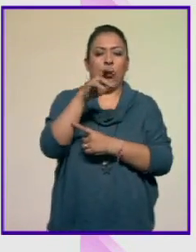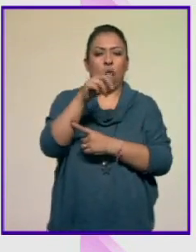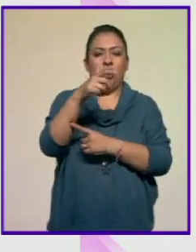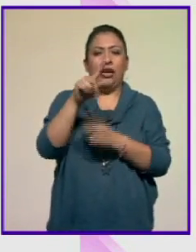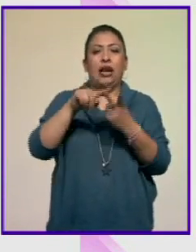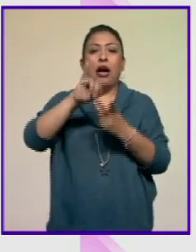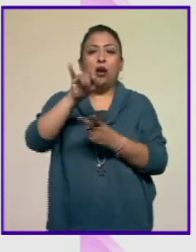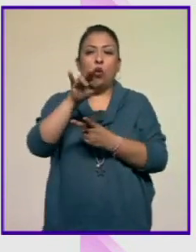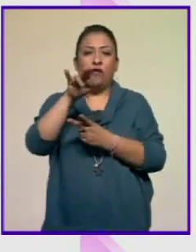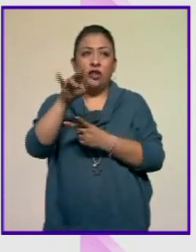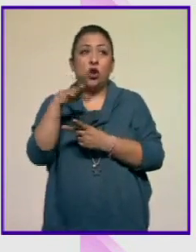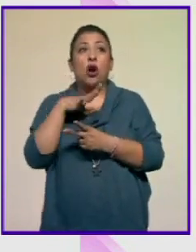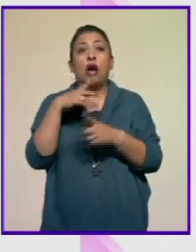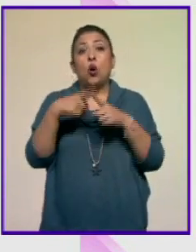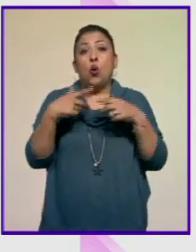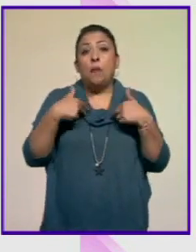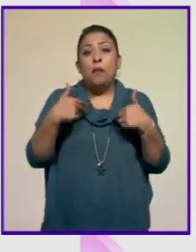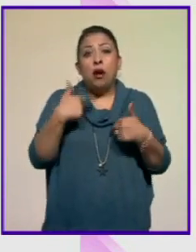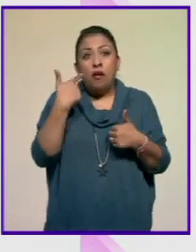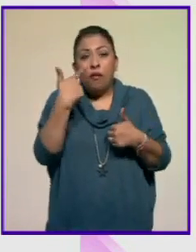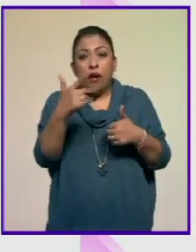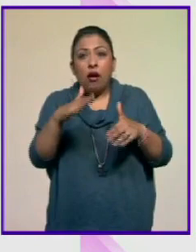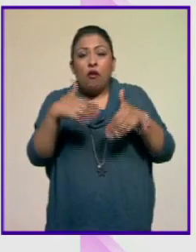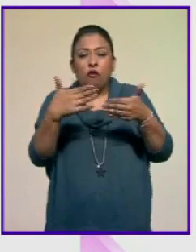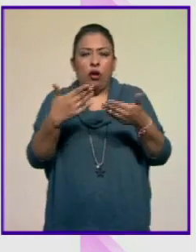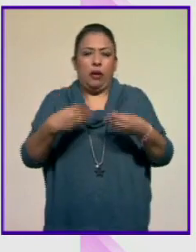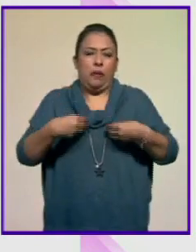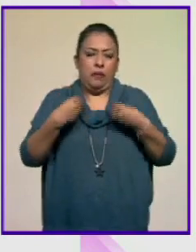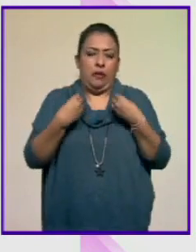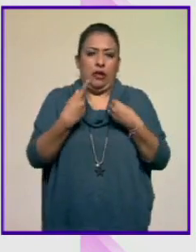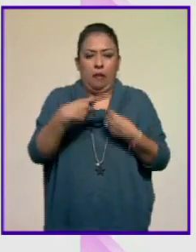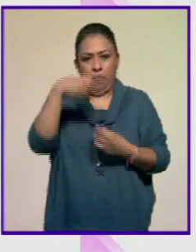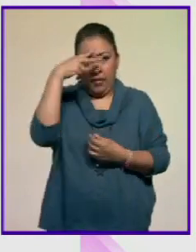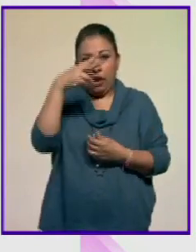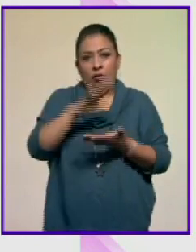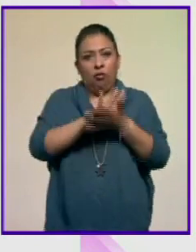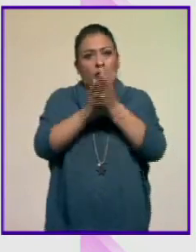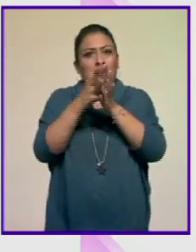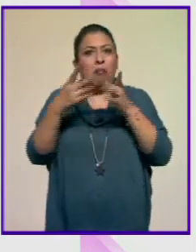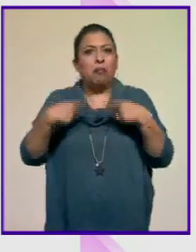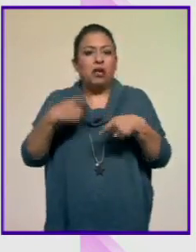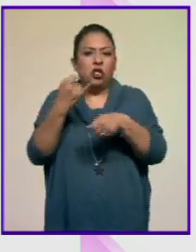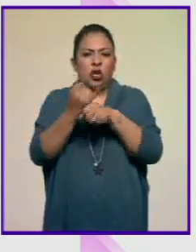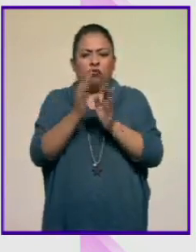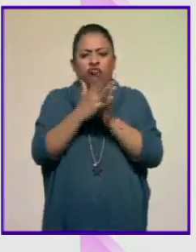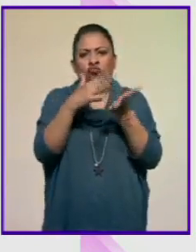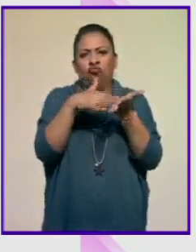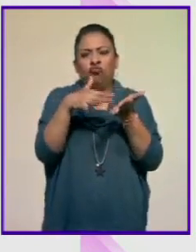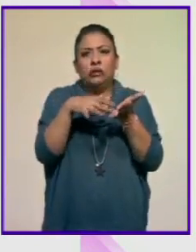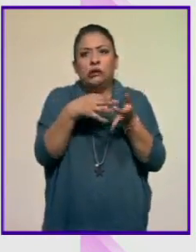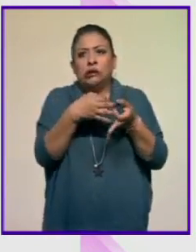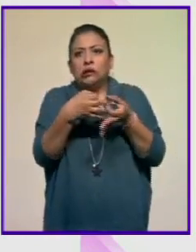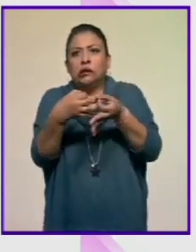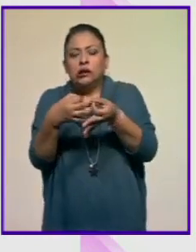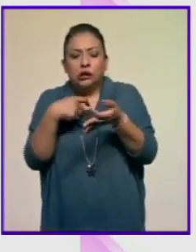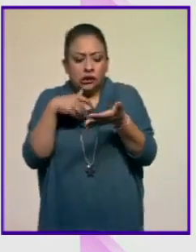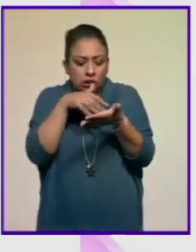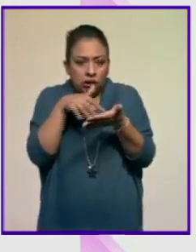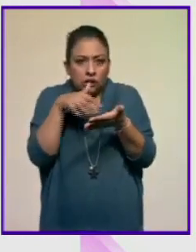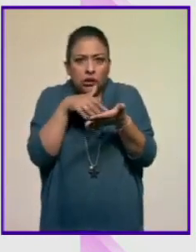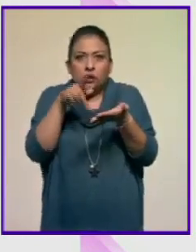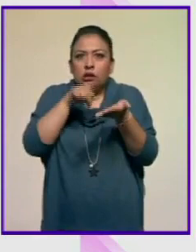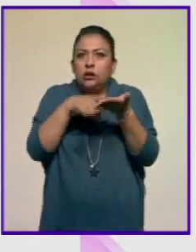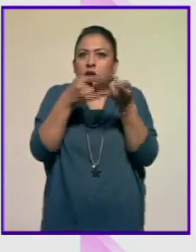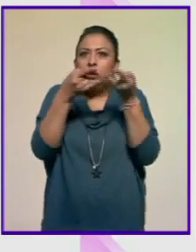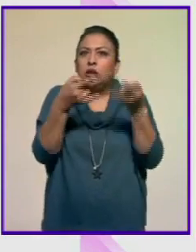las ambiciones de seres humanos que impactaron la vida pública de México son transformados en personajes literarios que cautivan el ojo del lector ante una